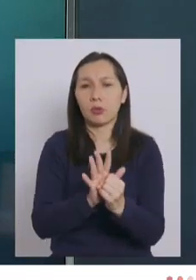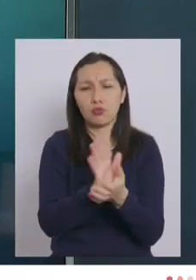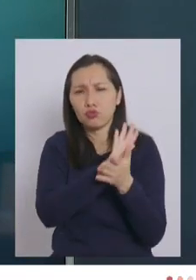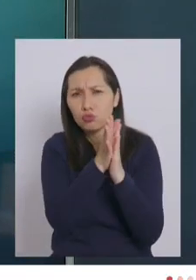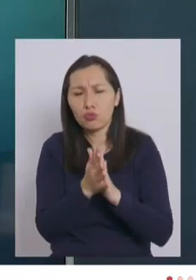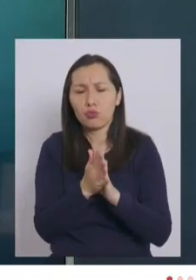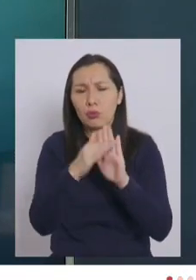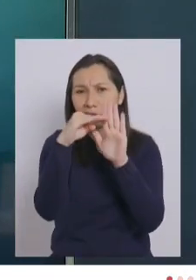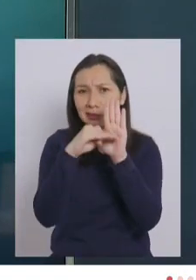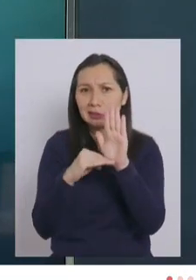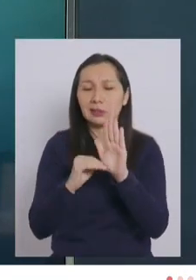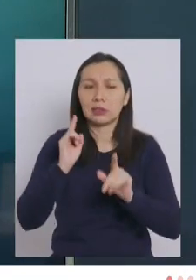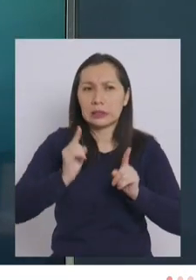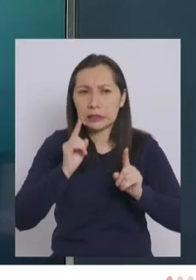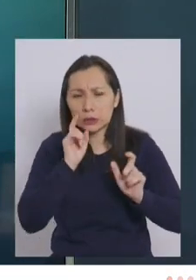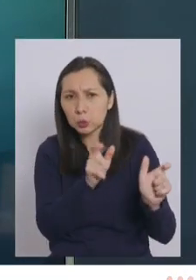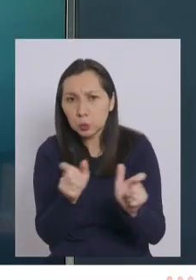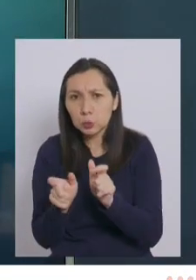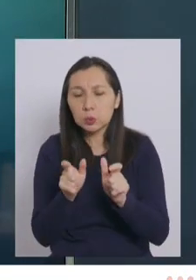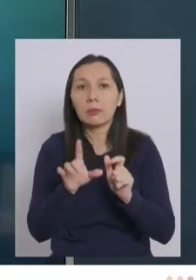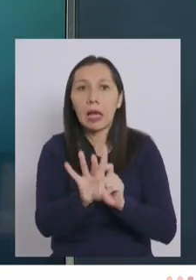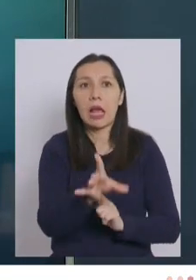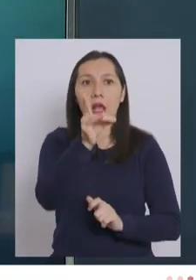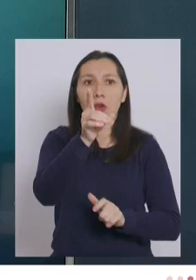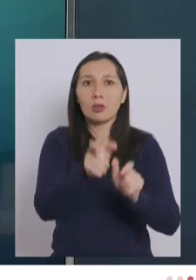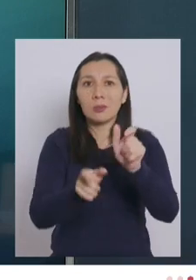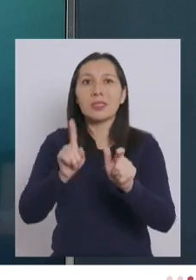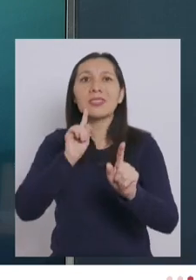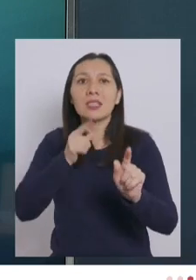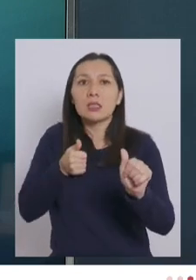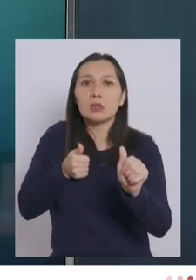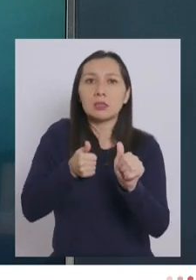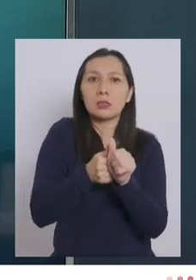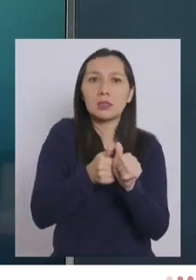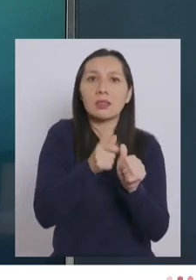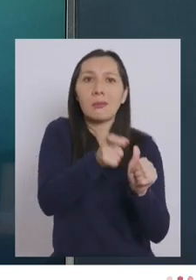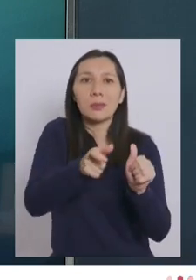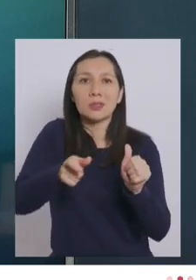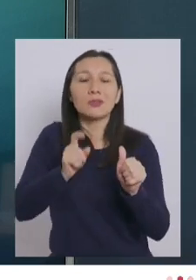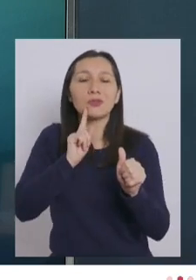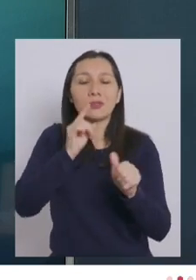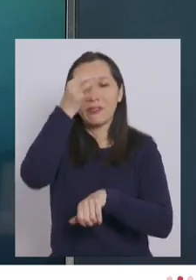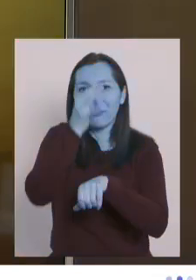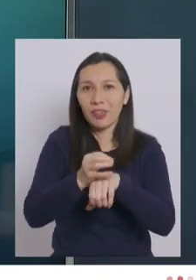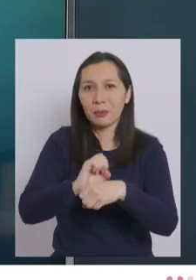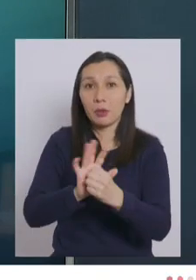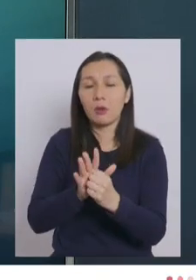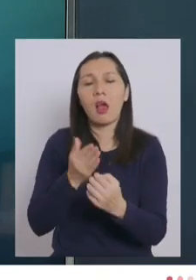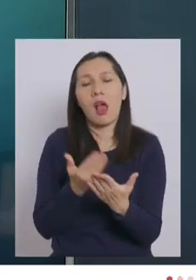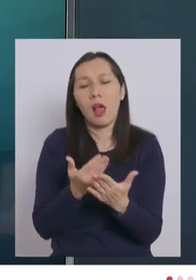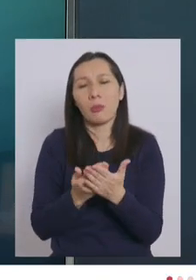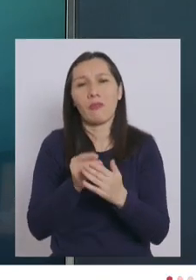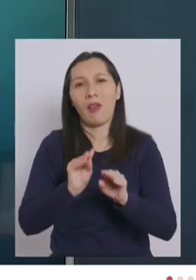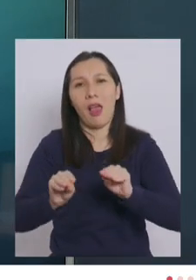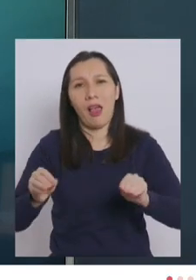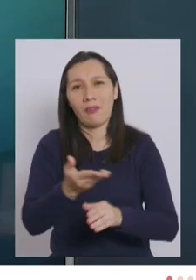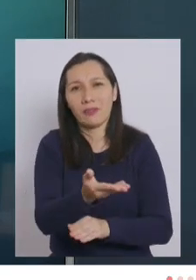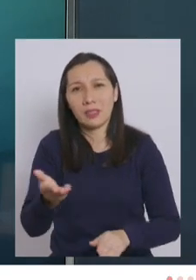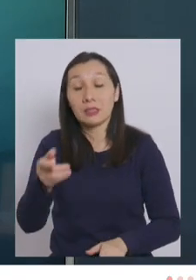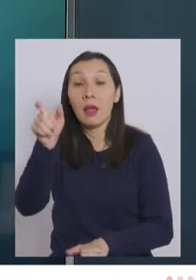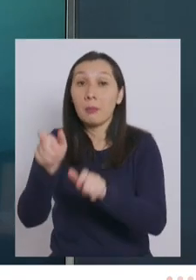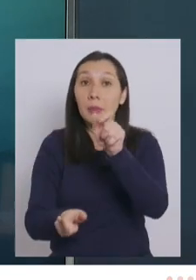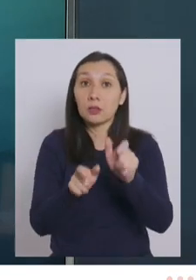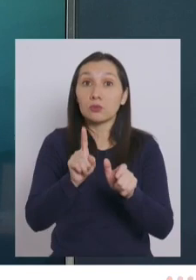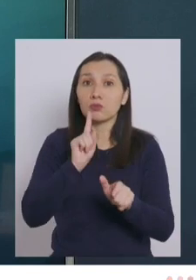estamos fortaleciendo es para ir a encontrar aquellos contactos estrechos en las personas. Y aquí aprovechar a hacer un llamado que las